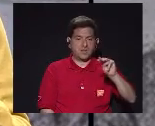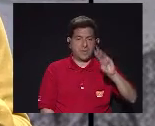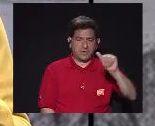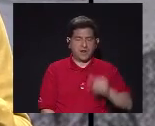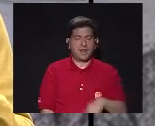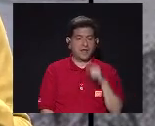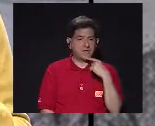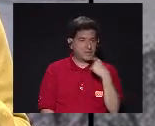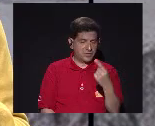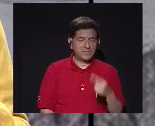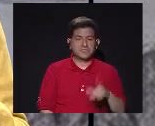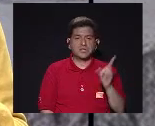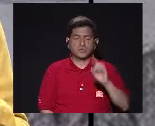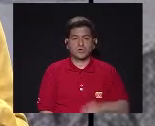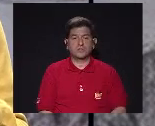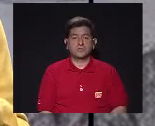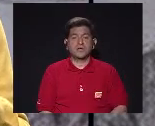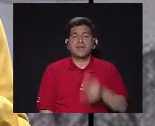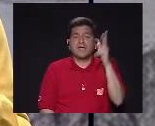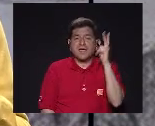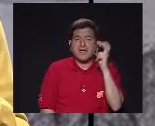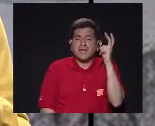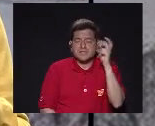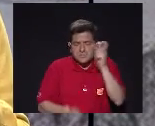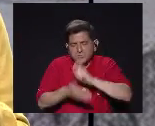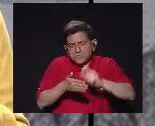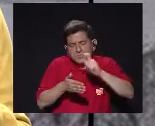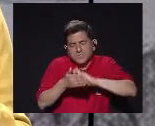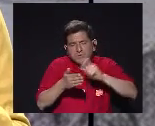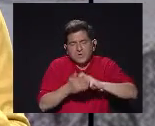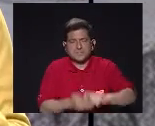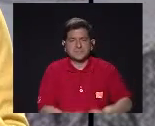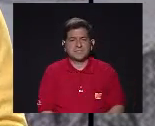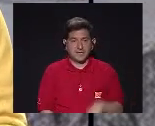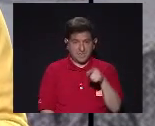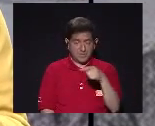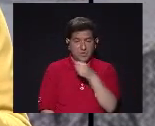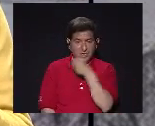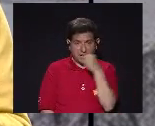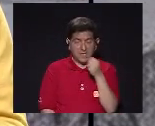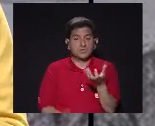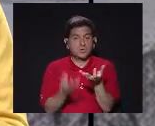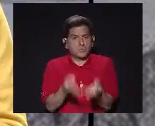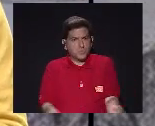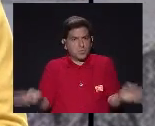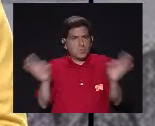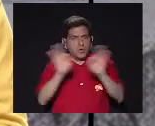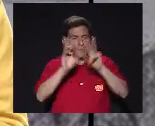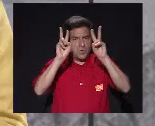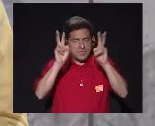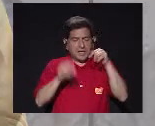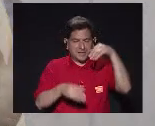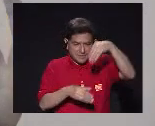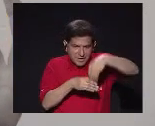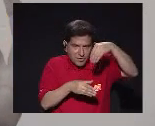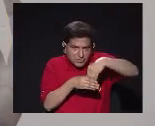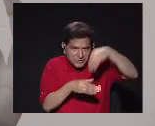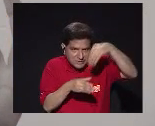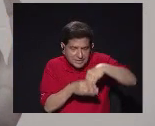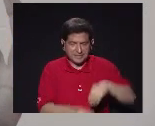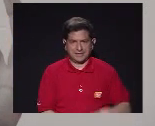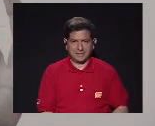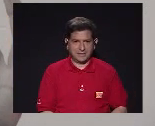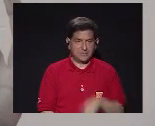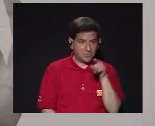letras Escuchen las letras Hay un tema Súper importante Súper importante De lo que hay aquí